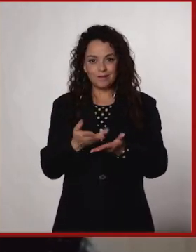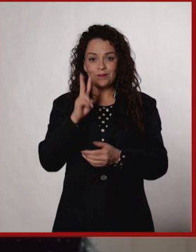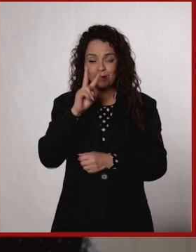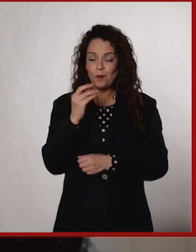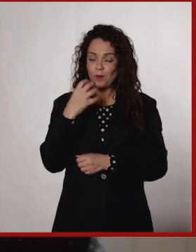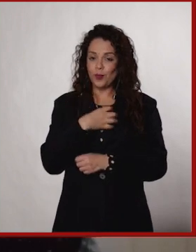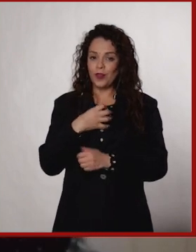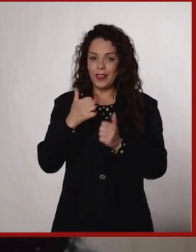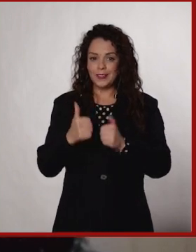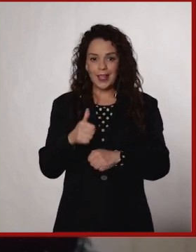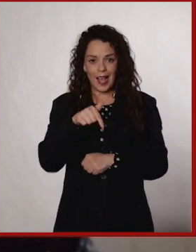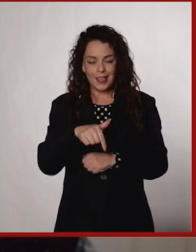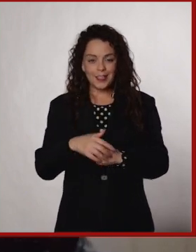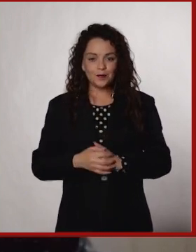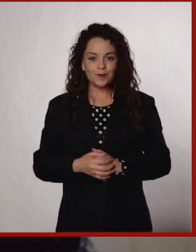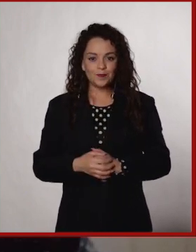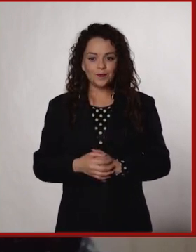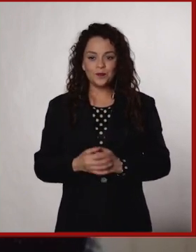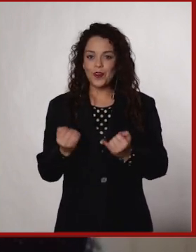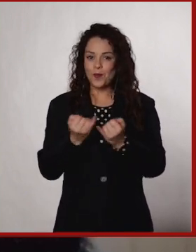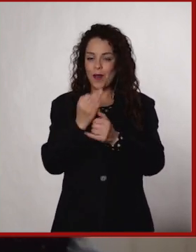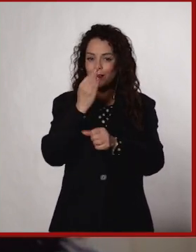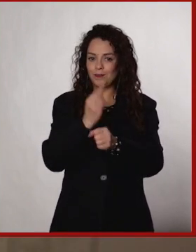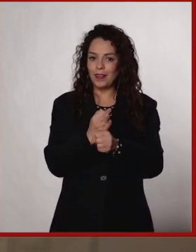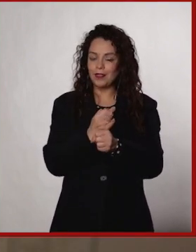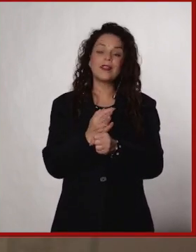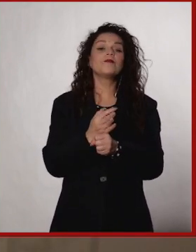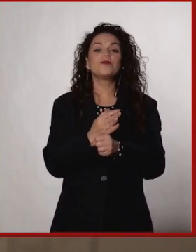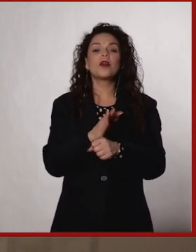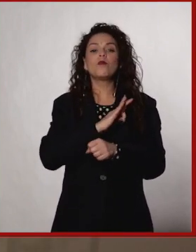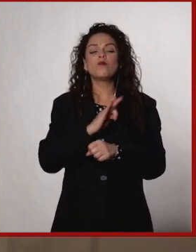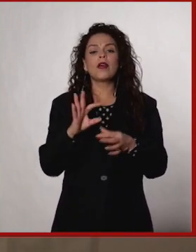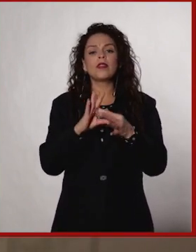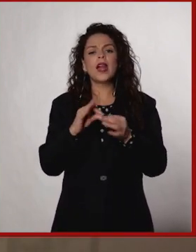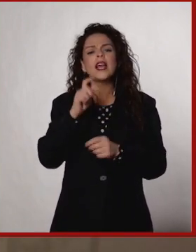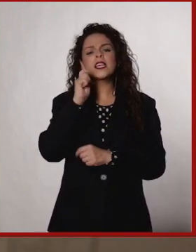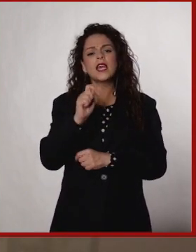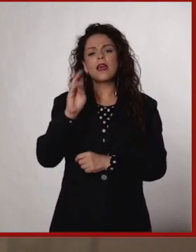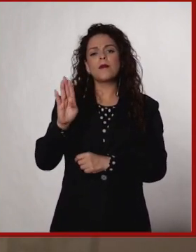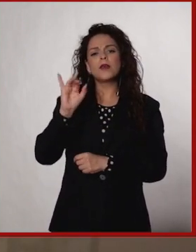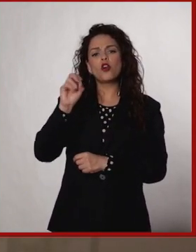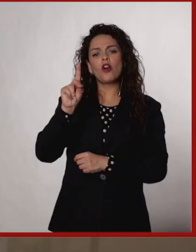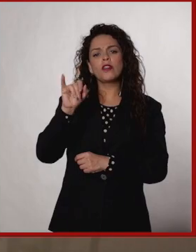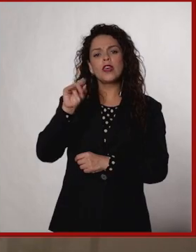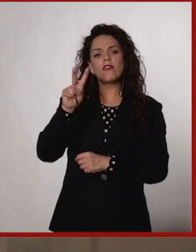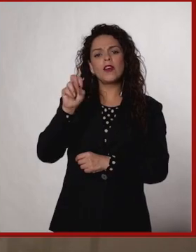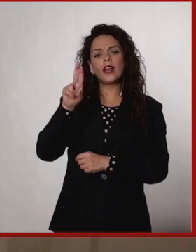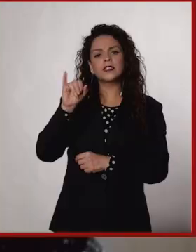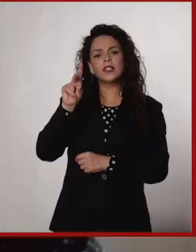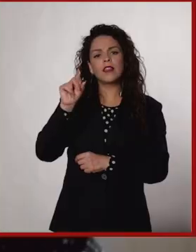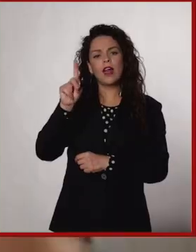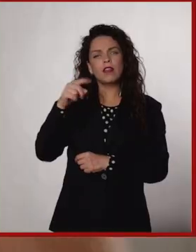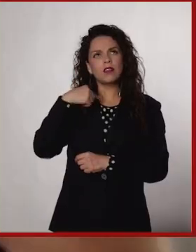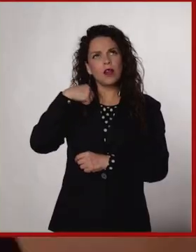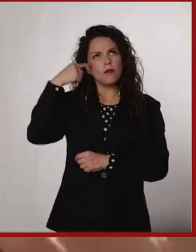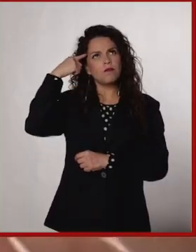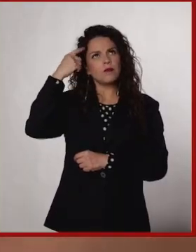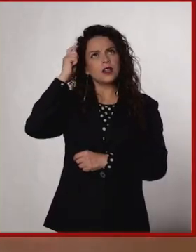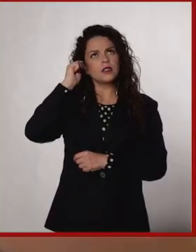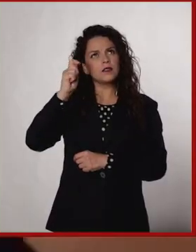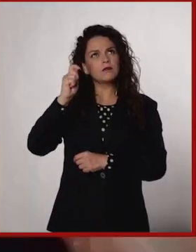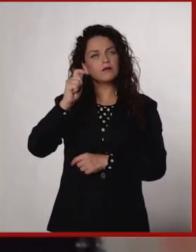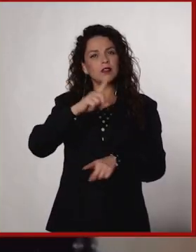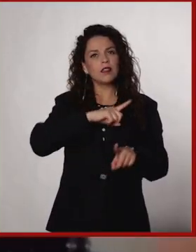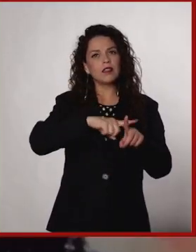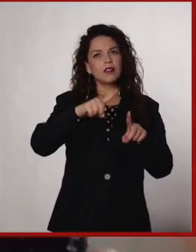invitación. Mucho gusto estar aquí. Igualmente. Raúl, a ver, cuéntanos un poquito, ¿qué es la biodiversidad? Cuando pienso en biodiversidad, lo primero que